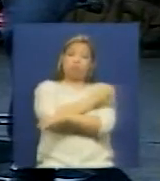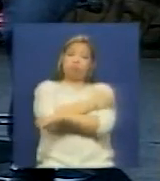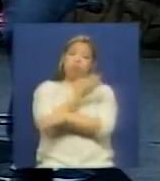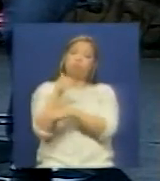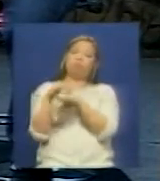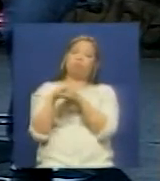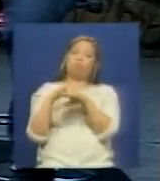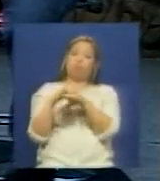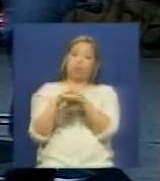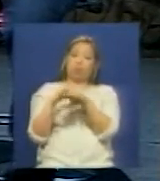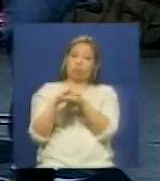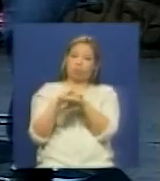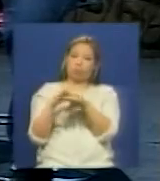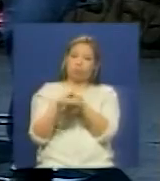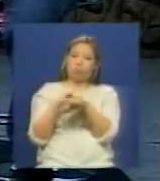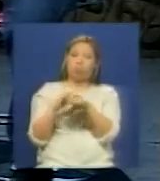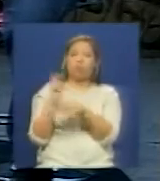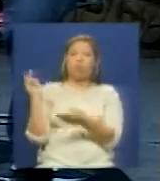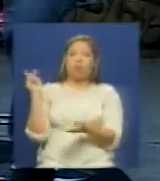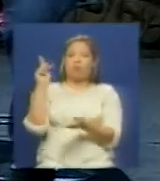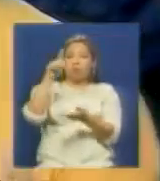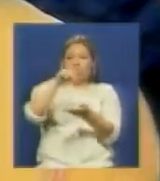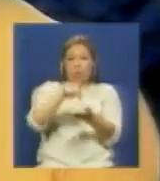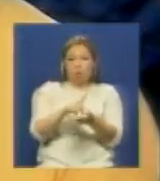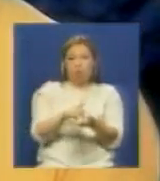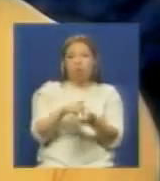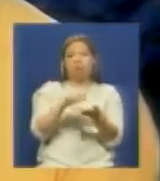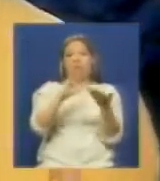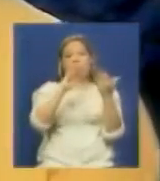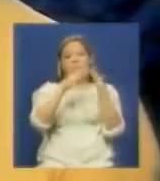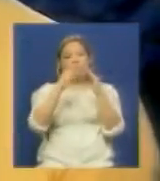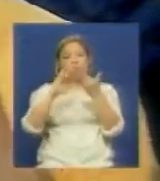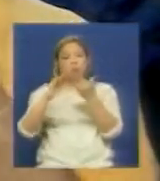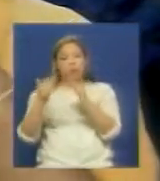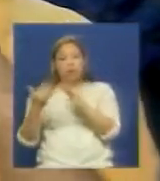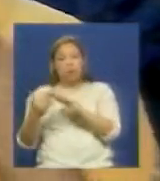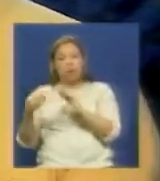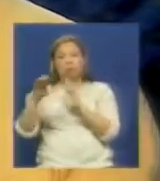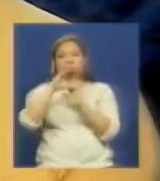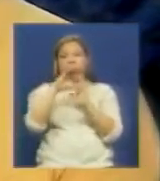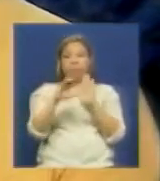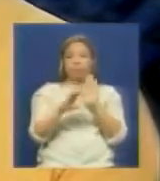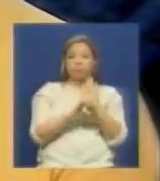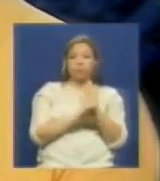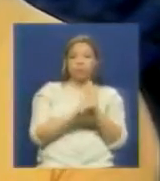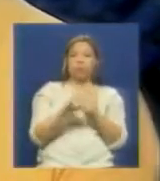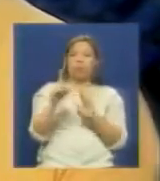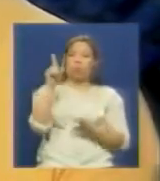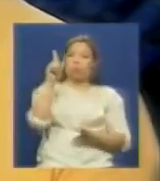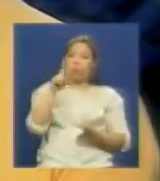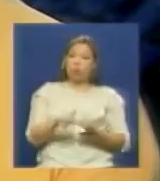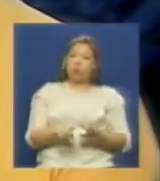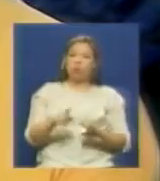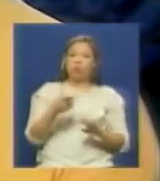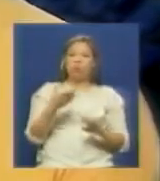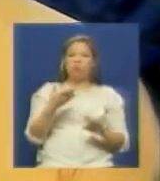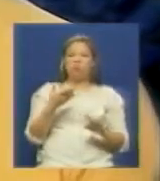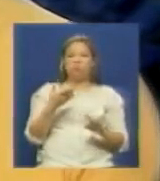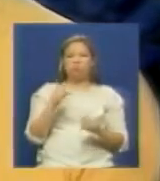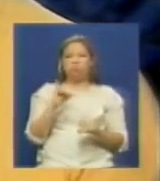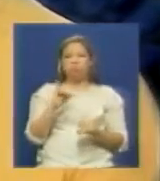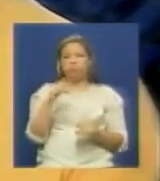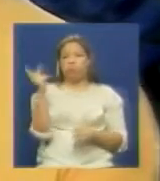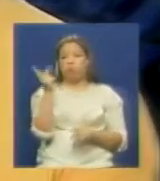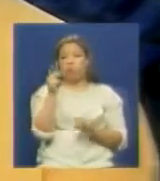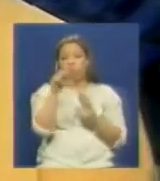nacional participamos en el hacer de la constitución pero más allá de eso hay